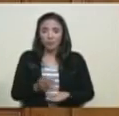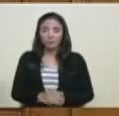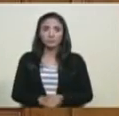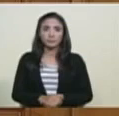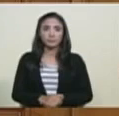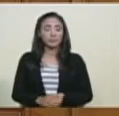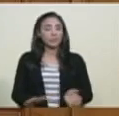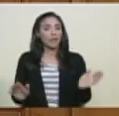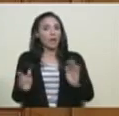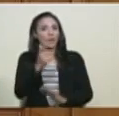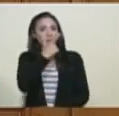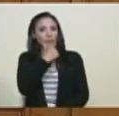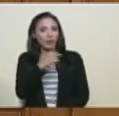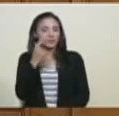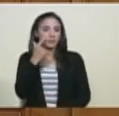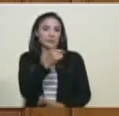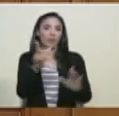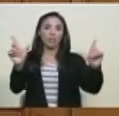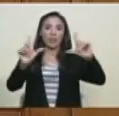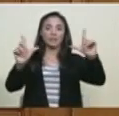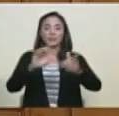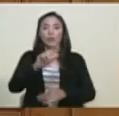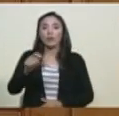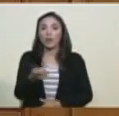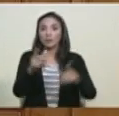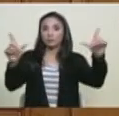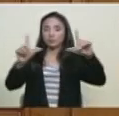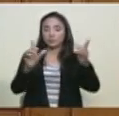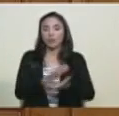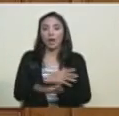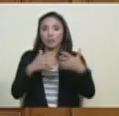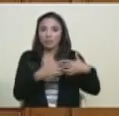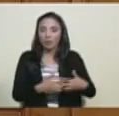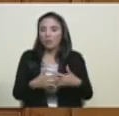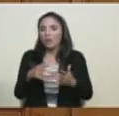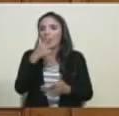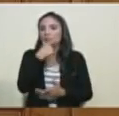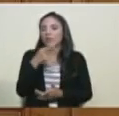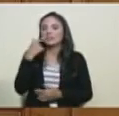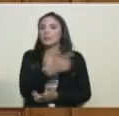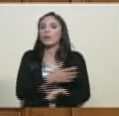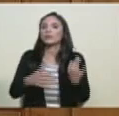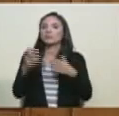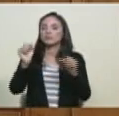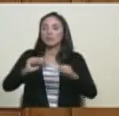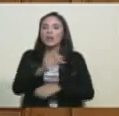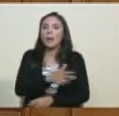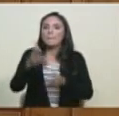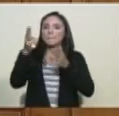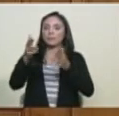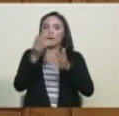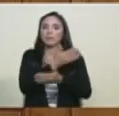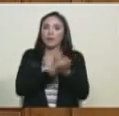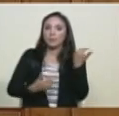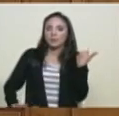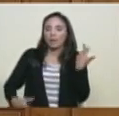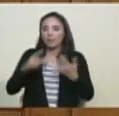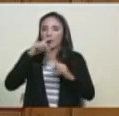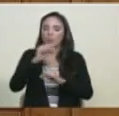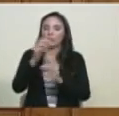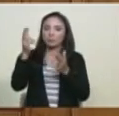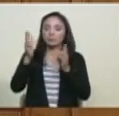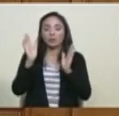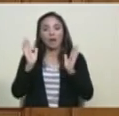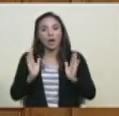Es muy fácil desde un canal de televisión de los Estados Unidos mandar a matar a un presidente. Parece que las leyes estadounidenses lo permiten.